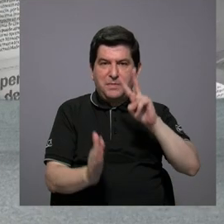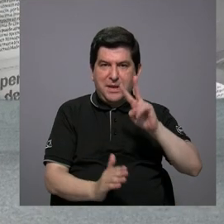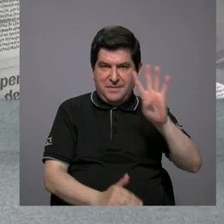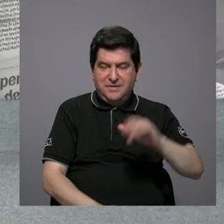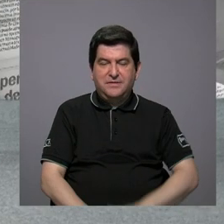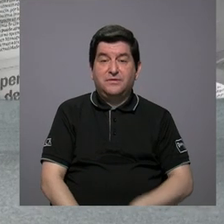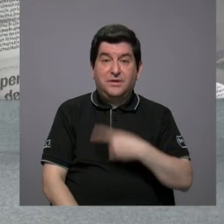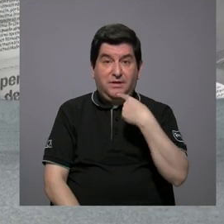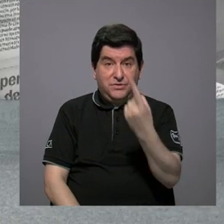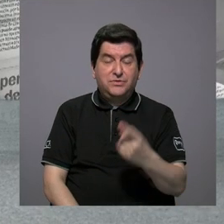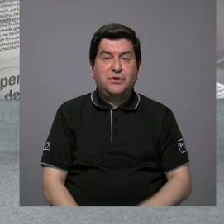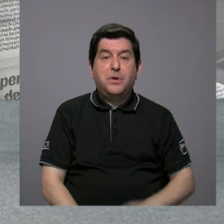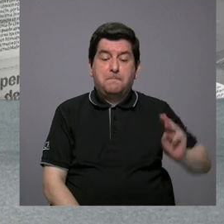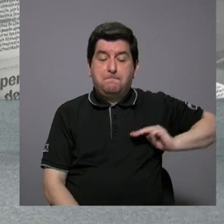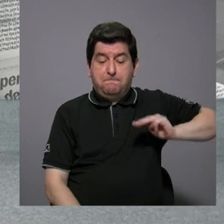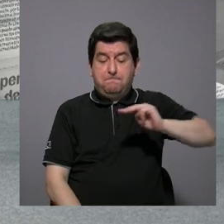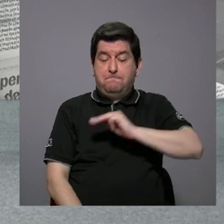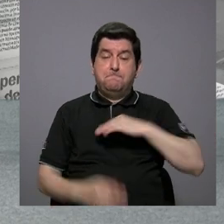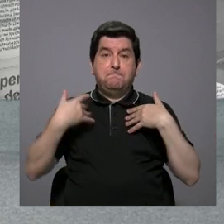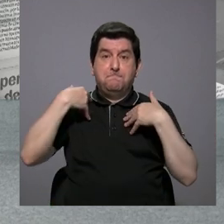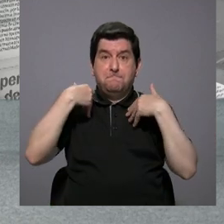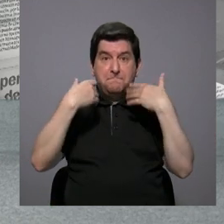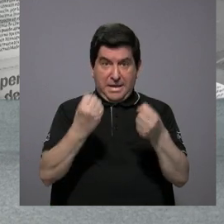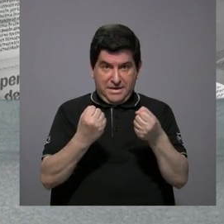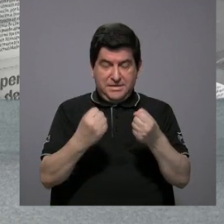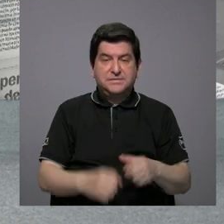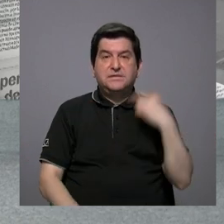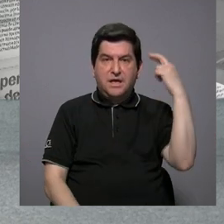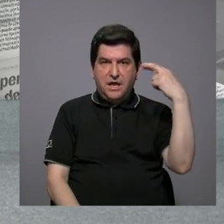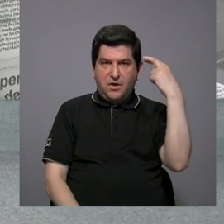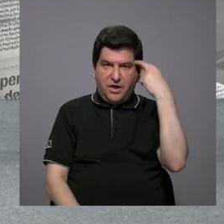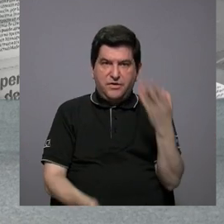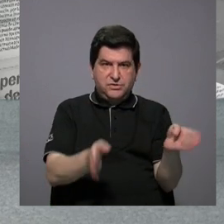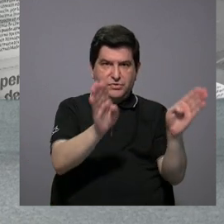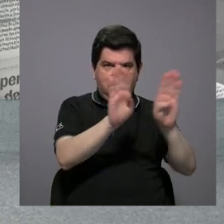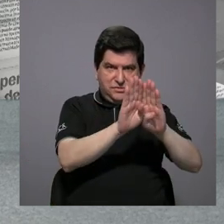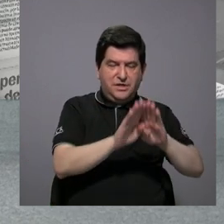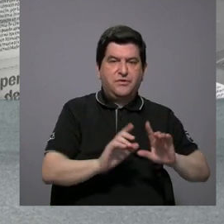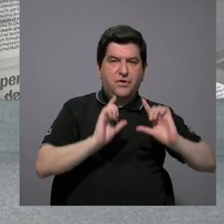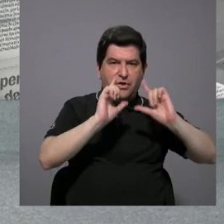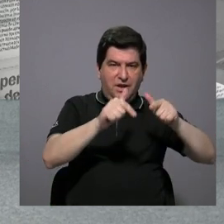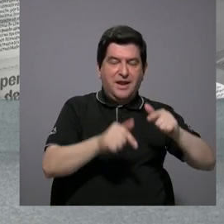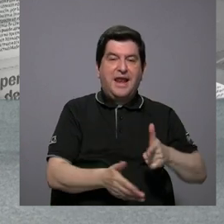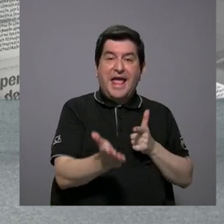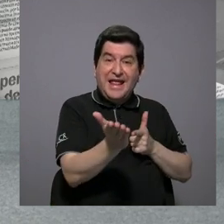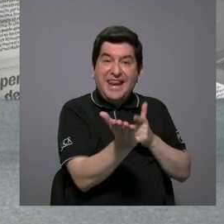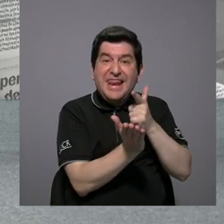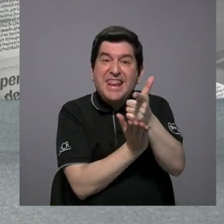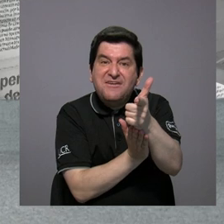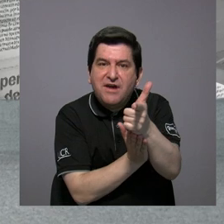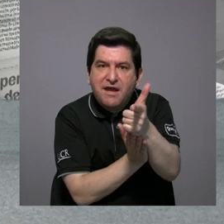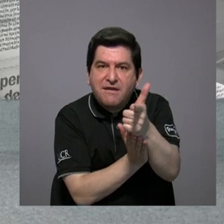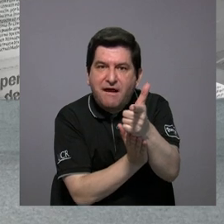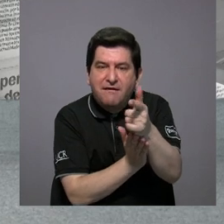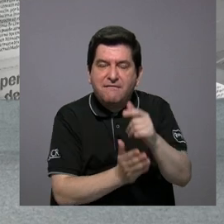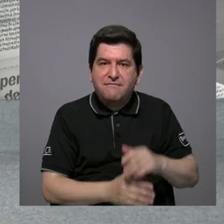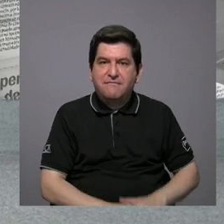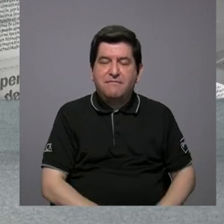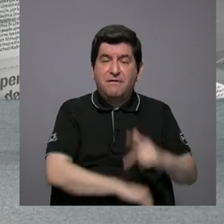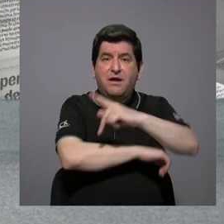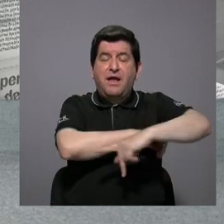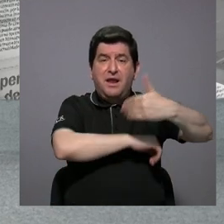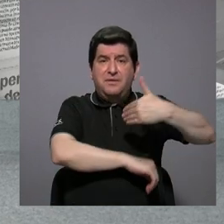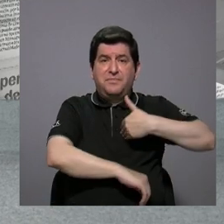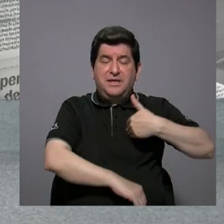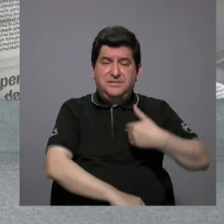donde dice que el Ministerio de Salud, a raíz de que clausuró el botadero del Iberia, el país